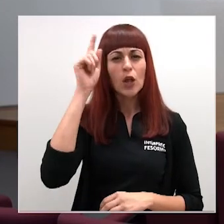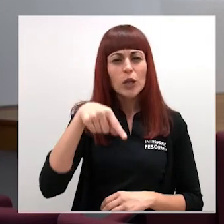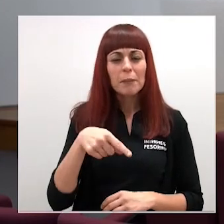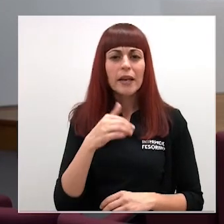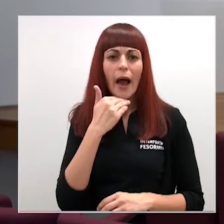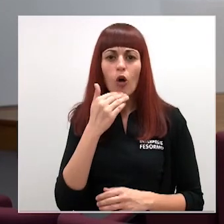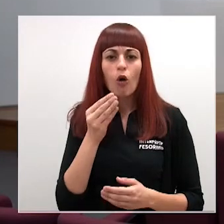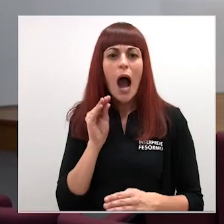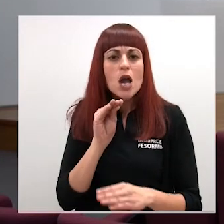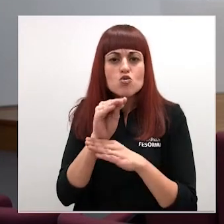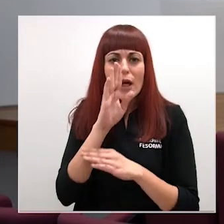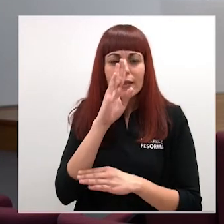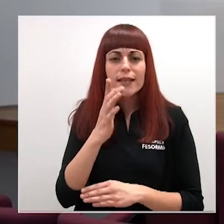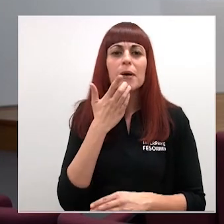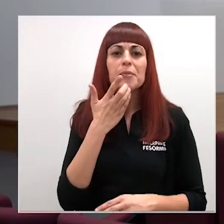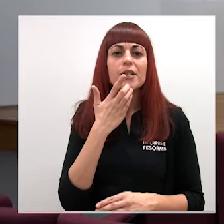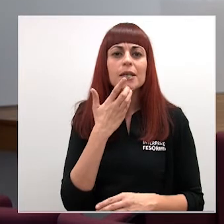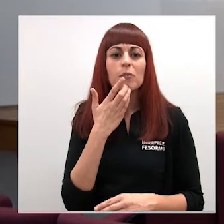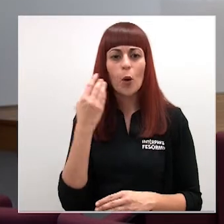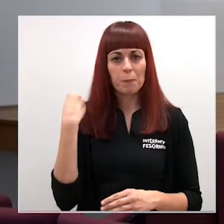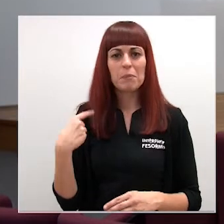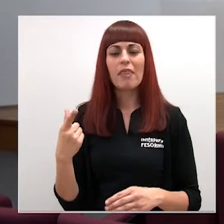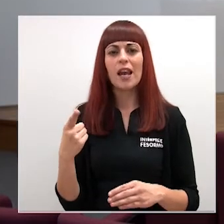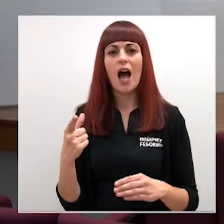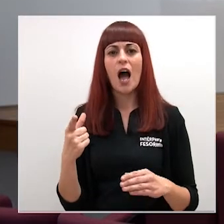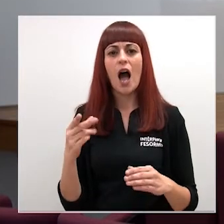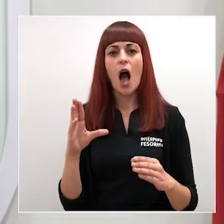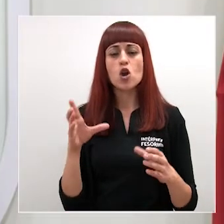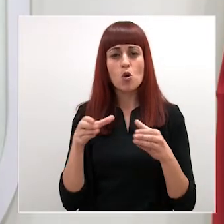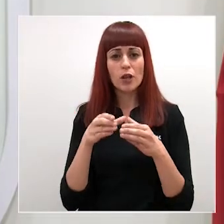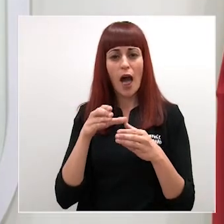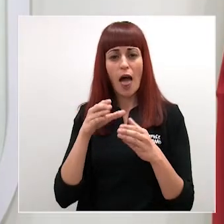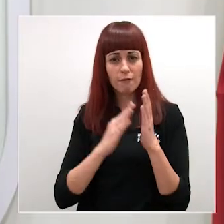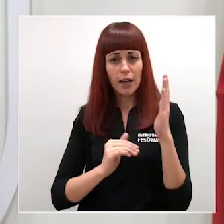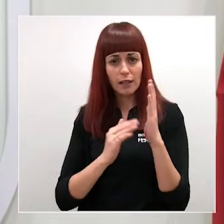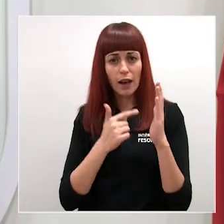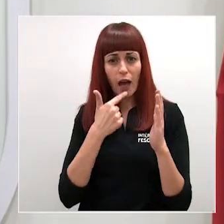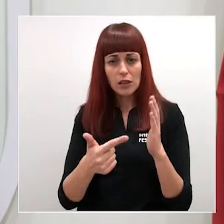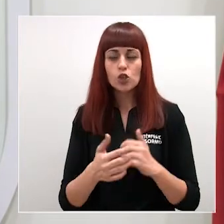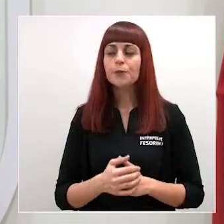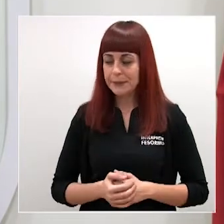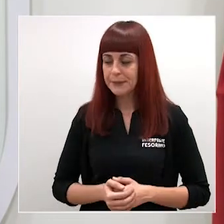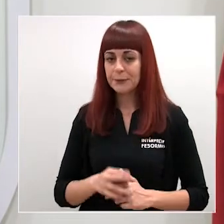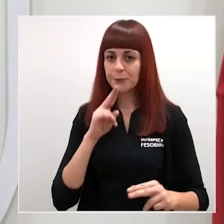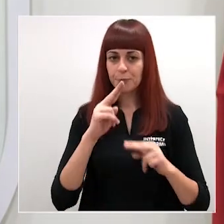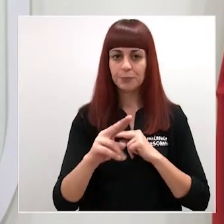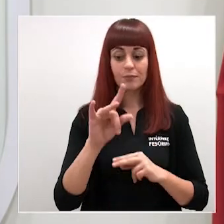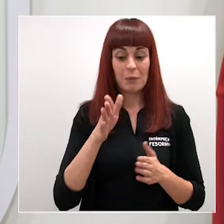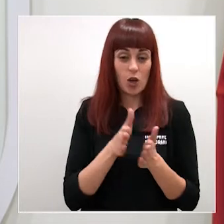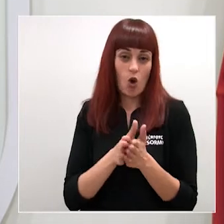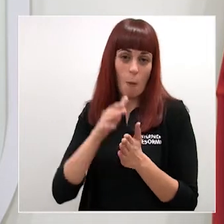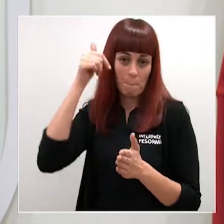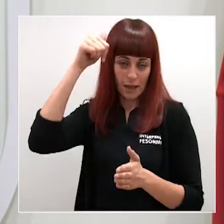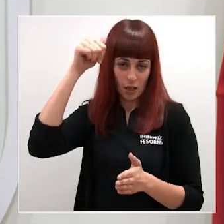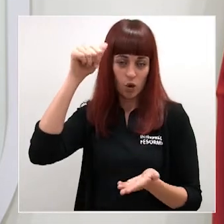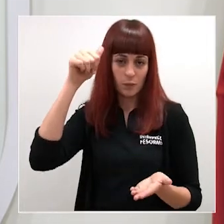directa por ejemplo similares a las que ha puesto sobre la mesa la comunidad valenciana si estamos bueno lo puede comentar mi compañero